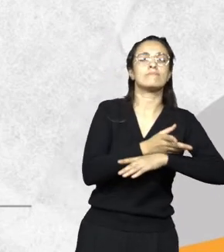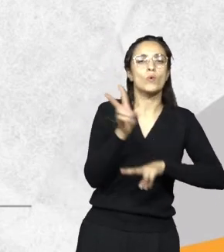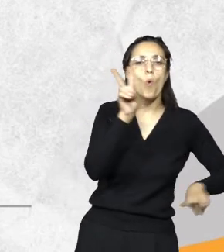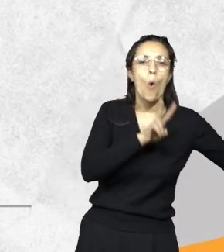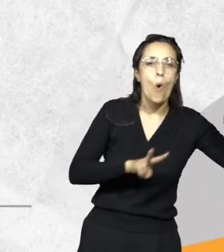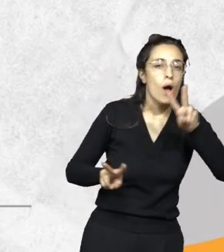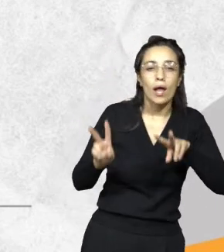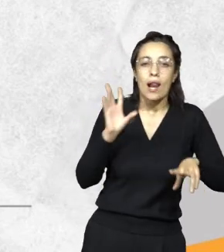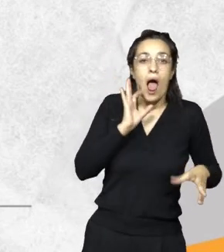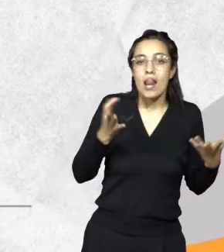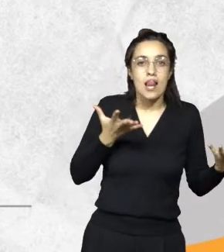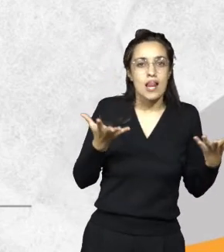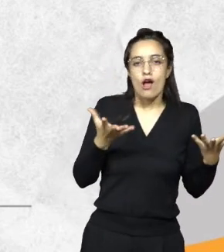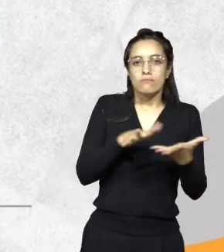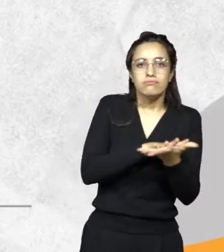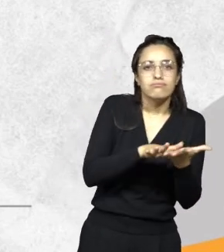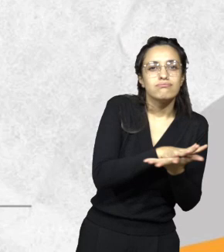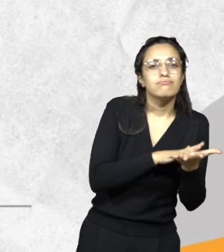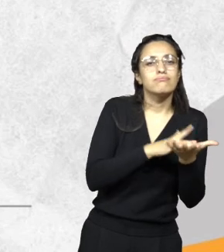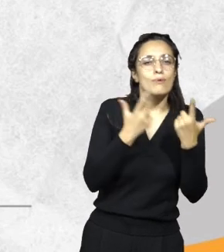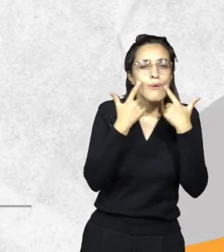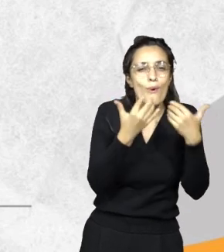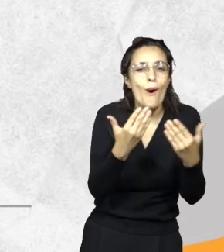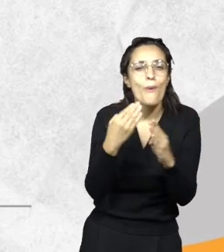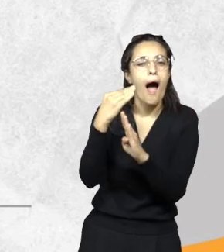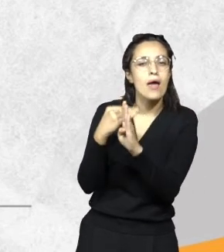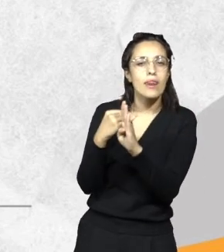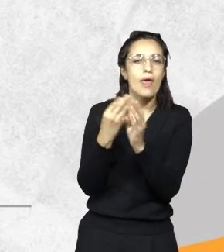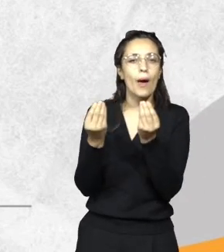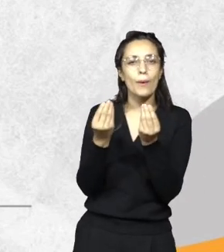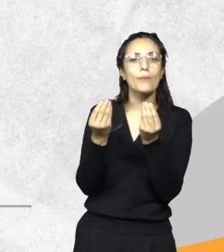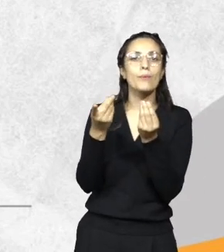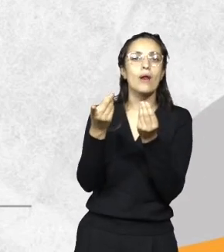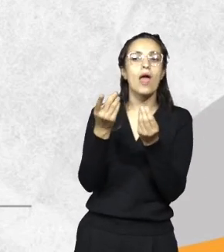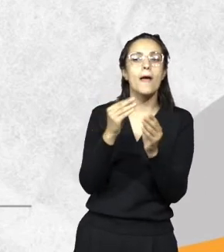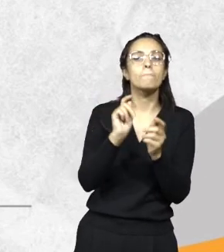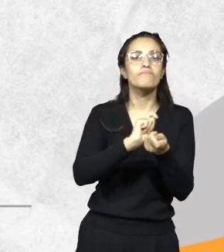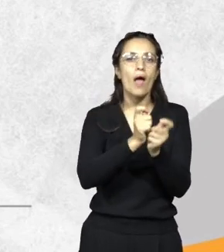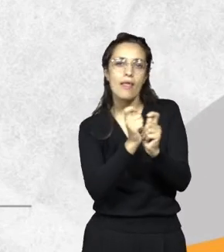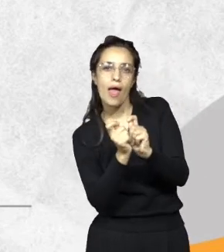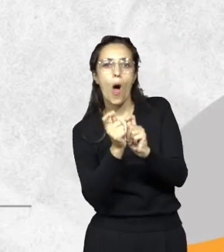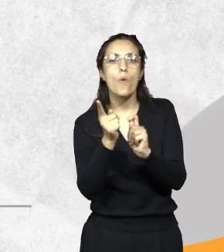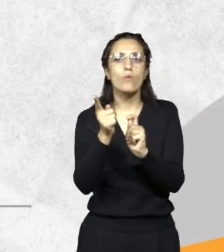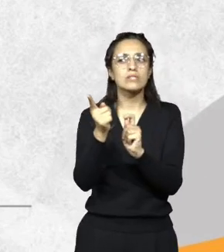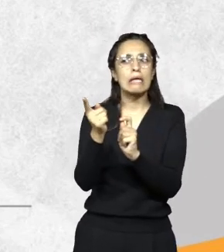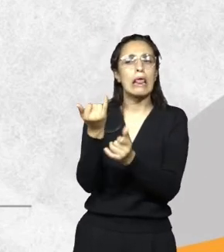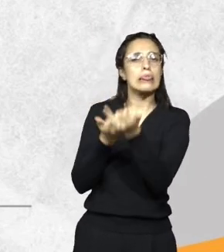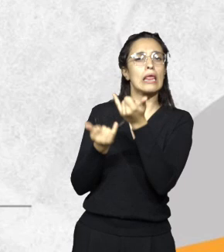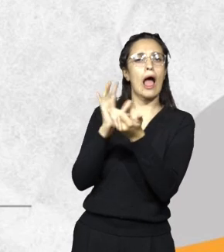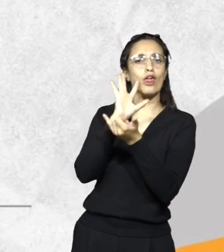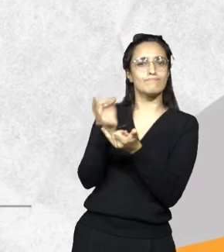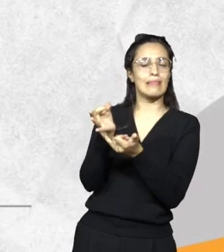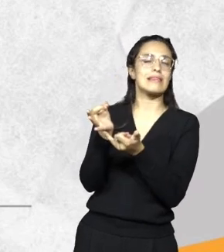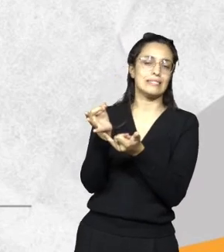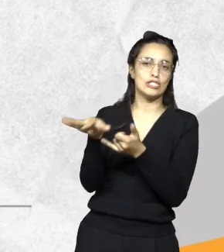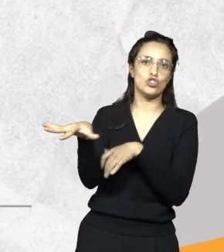algoritmo con algunas variables que sabemos que pueden ser indicadores de que en esa zona se va a deforestar, para que